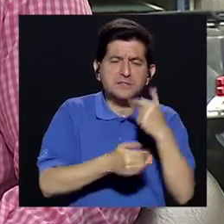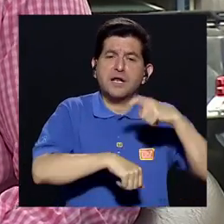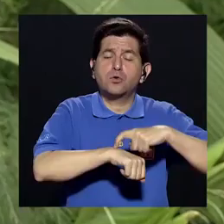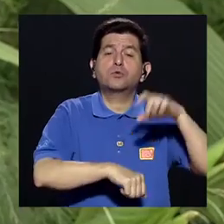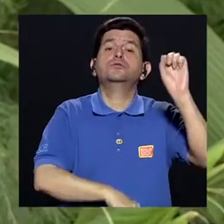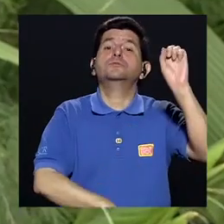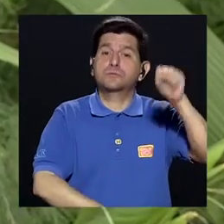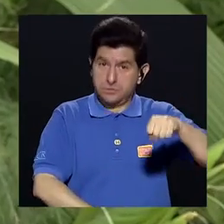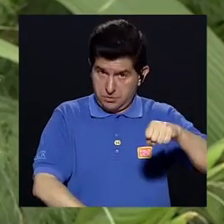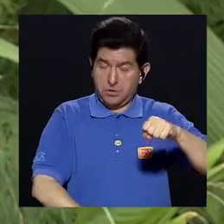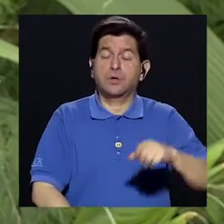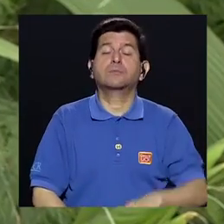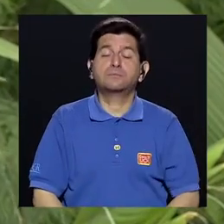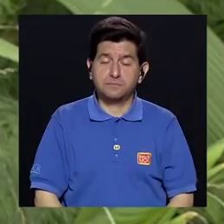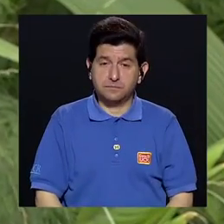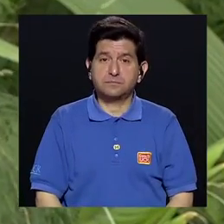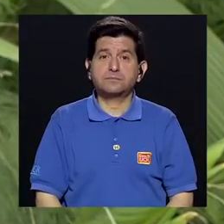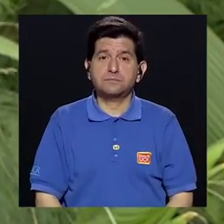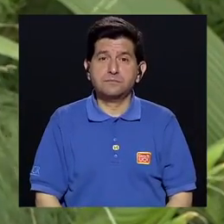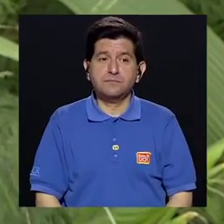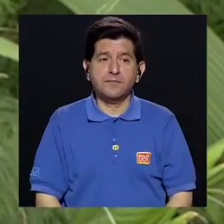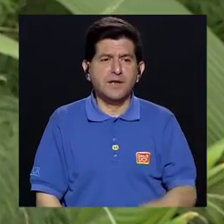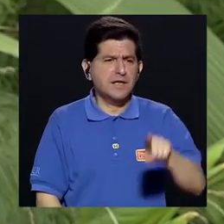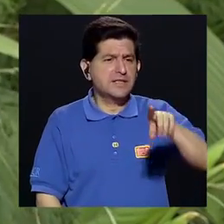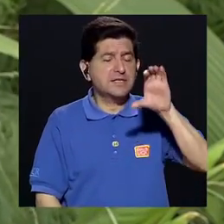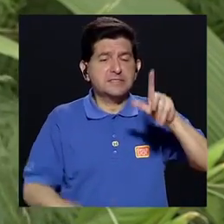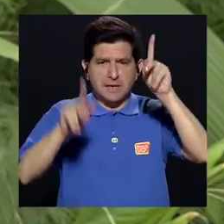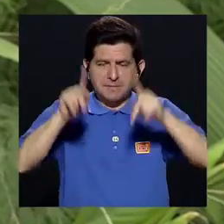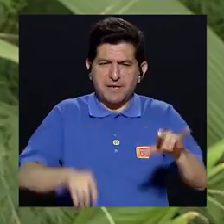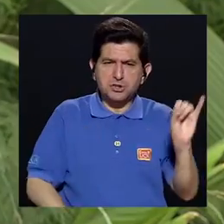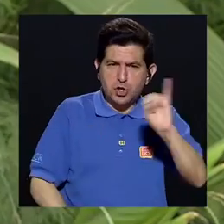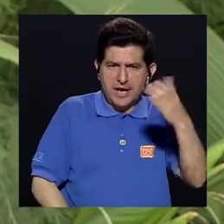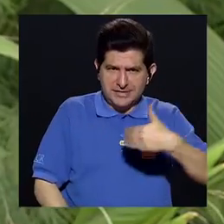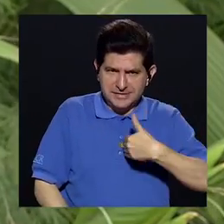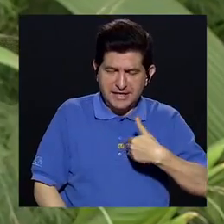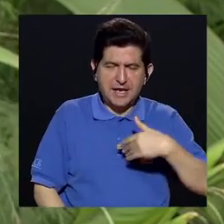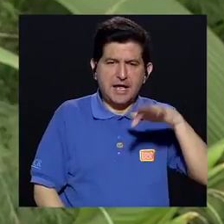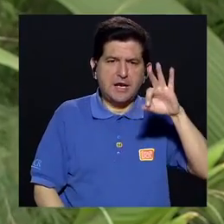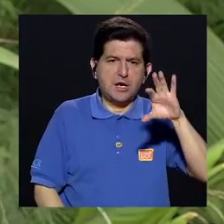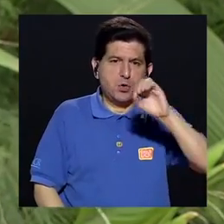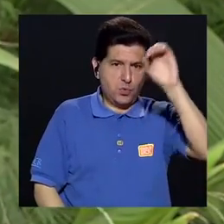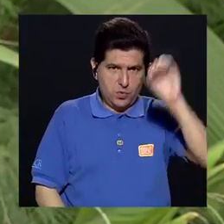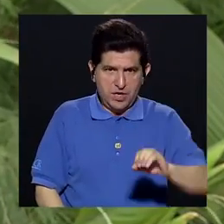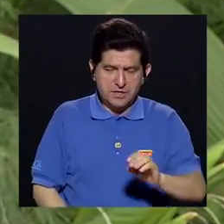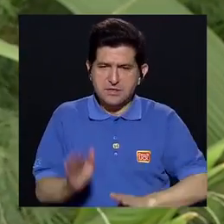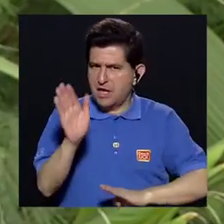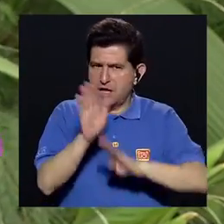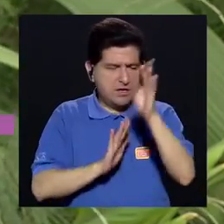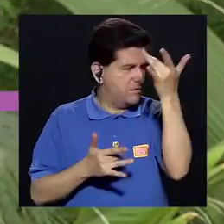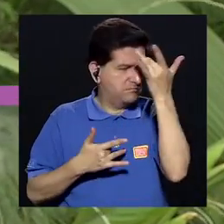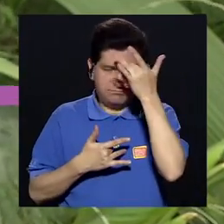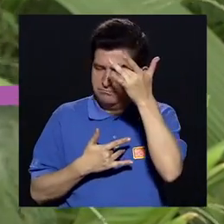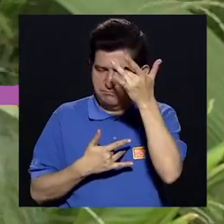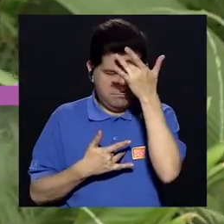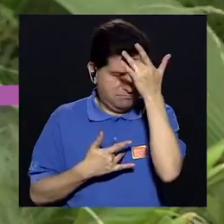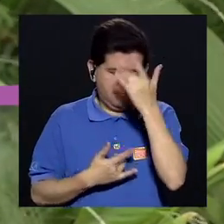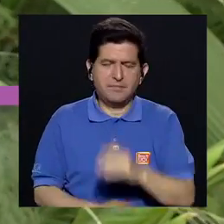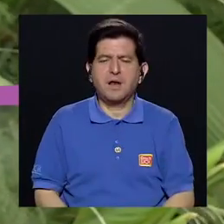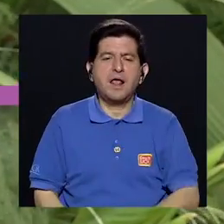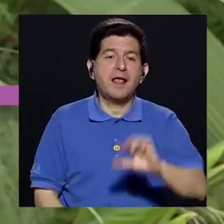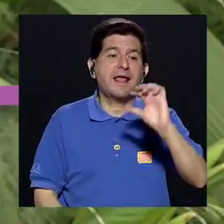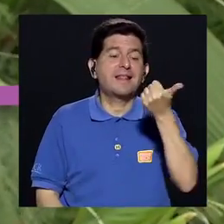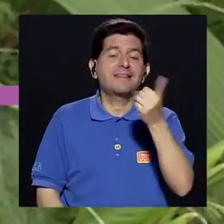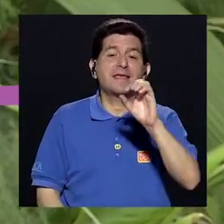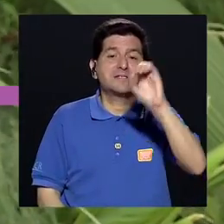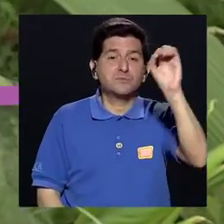Sí Normalmente De De 100 personas Que se infectan 90 personas No desarrollan la enfermedad Es un